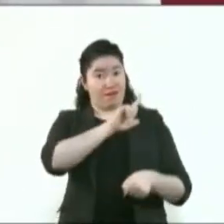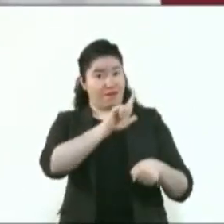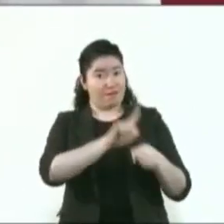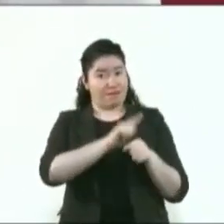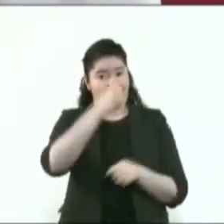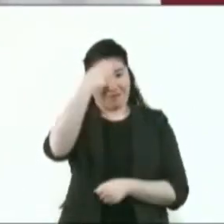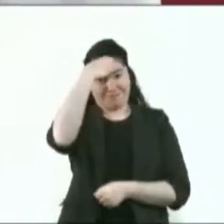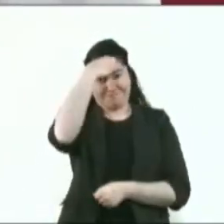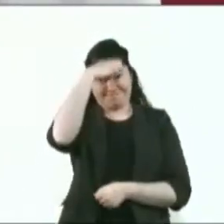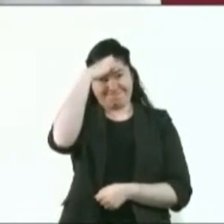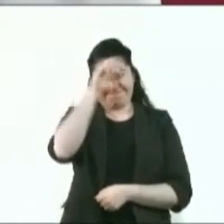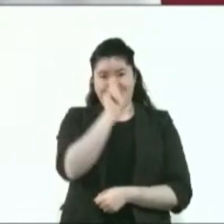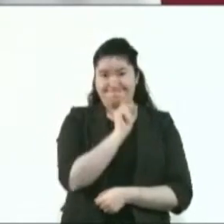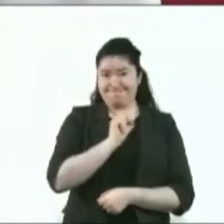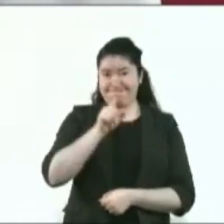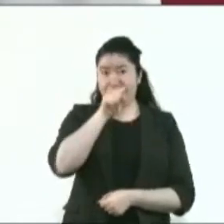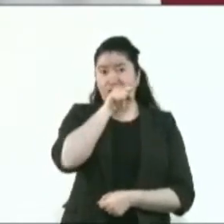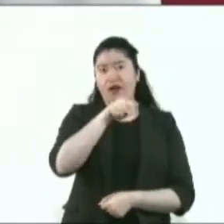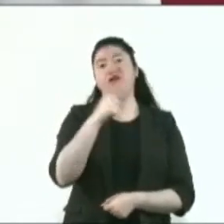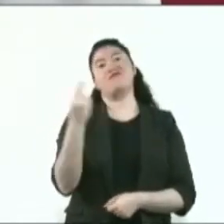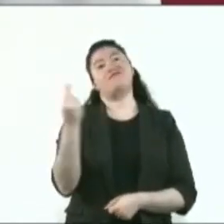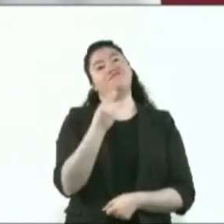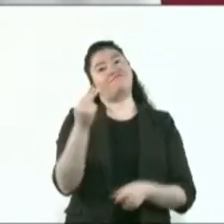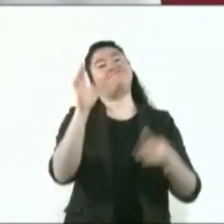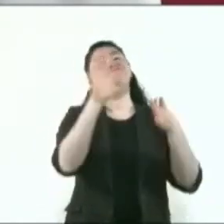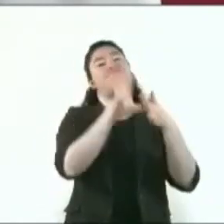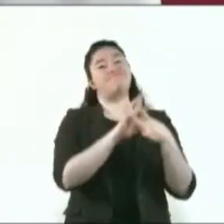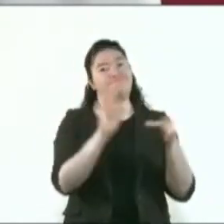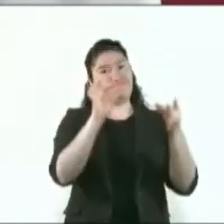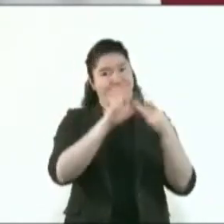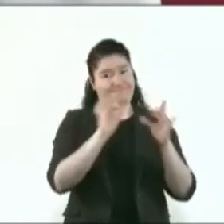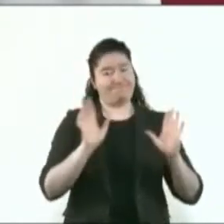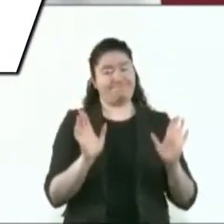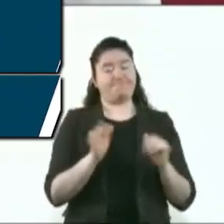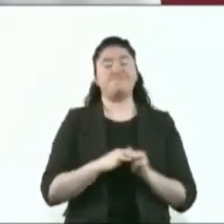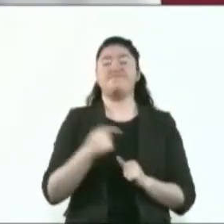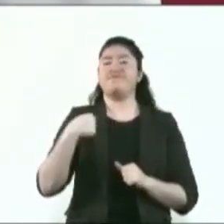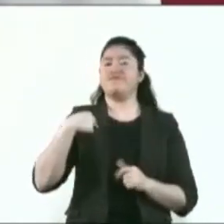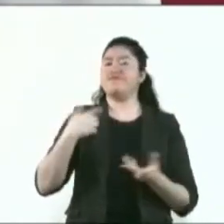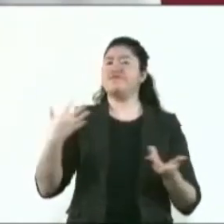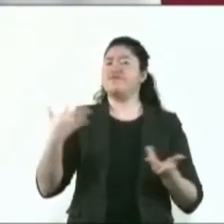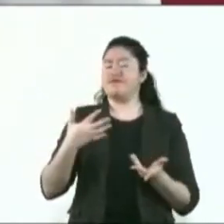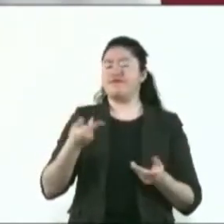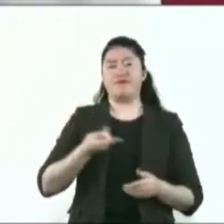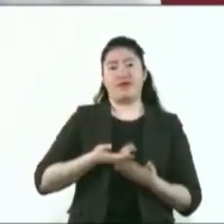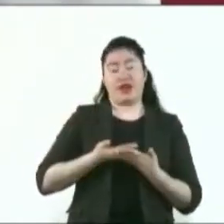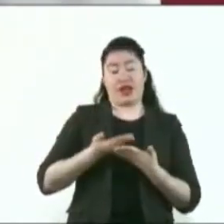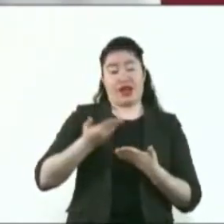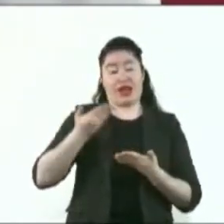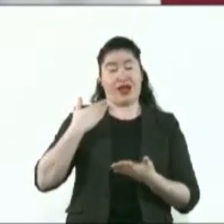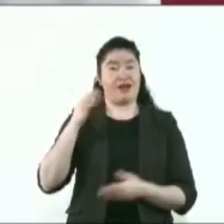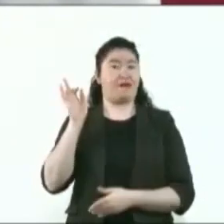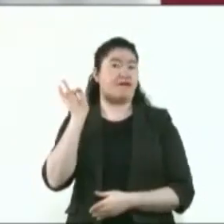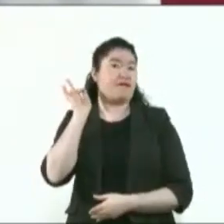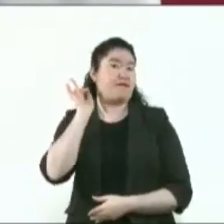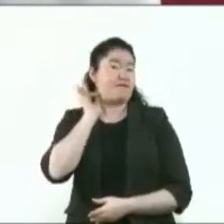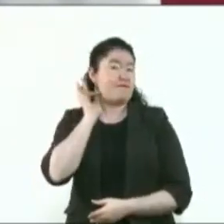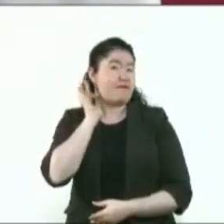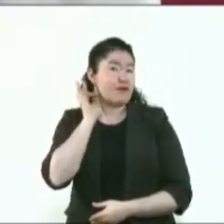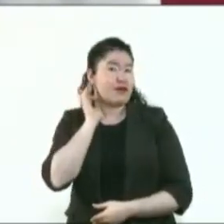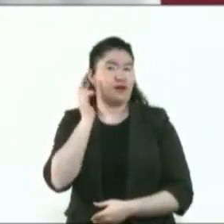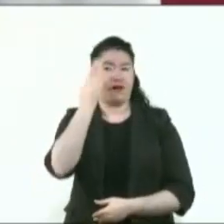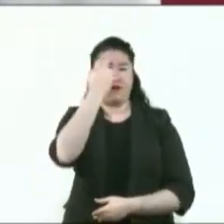lo visualizo es que una vez hecha el peritaje de la Fiscalía General de